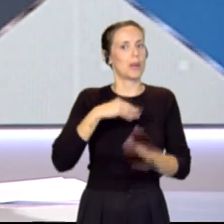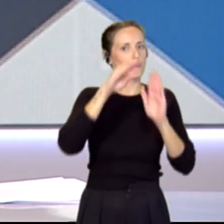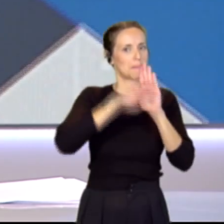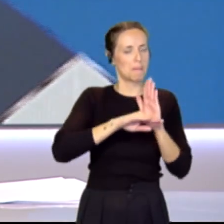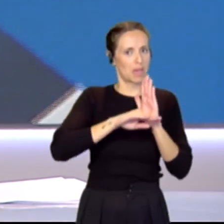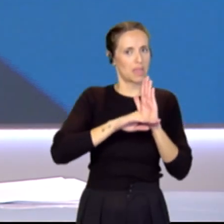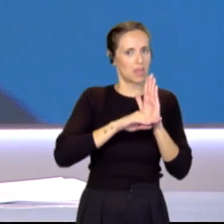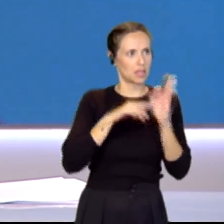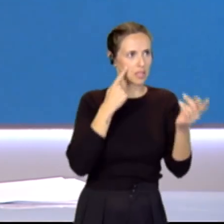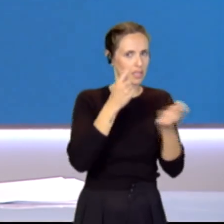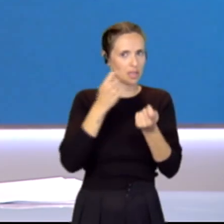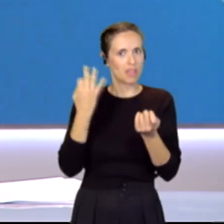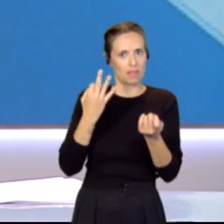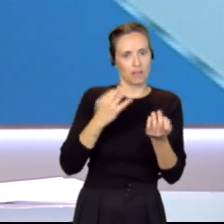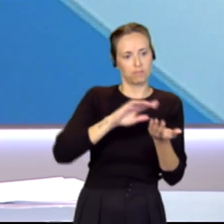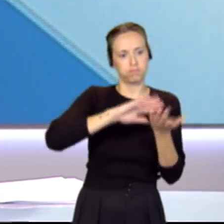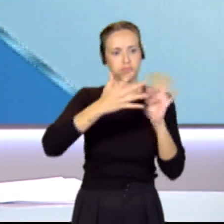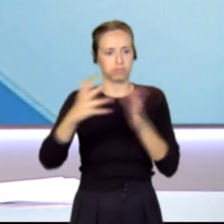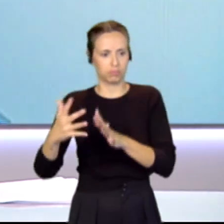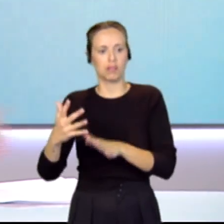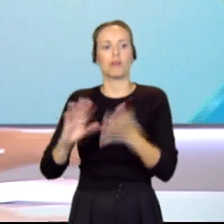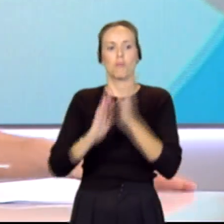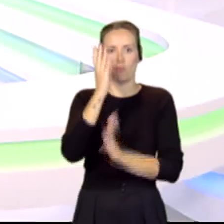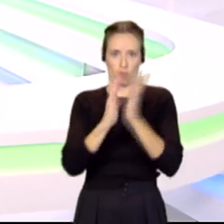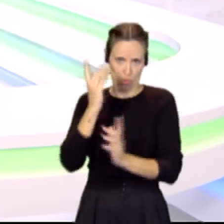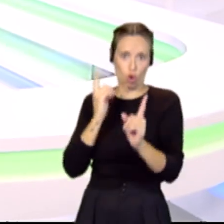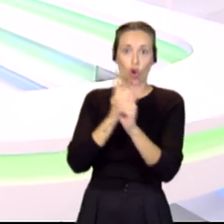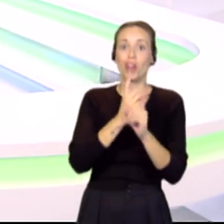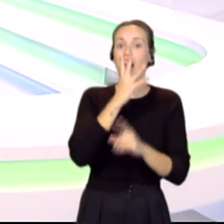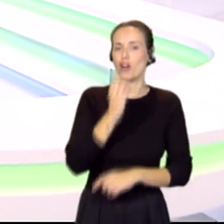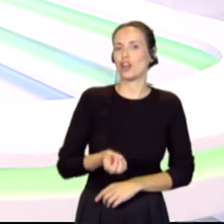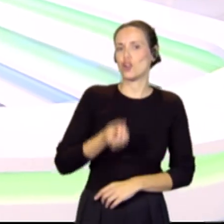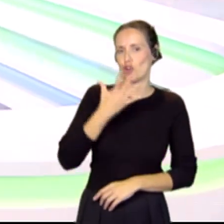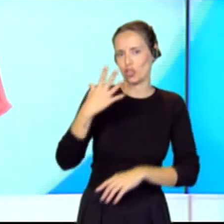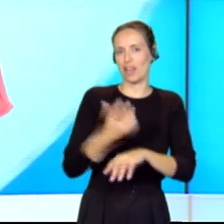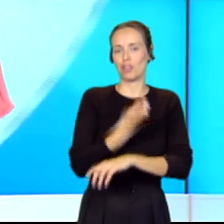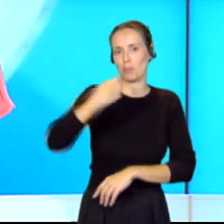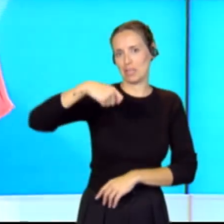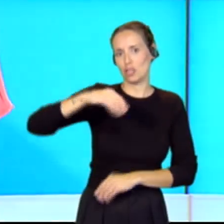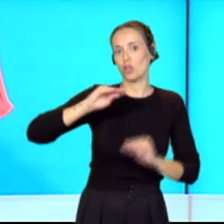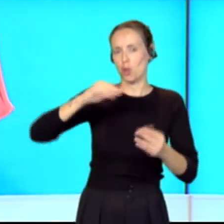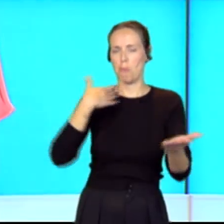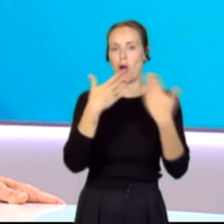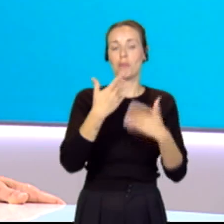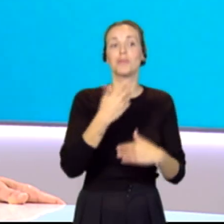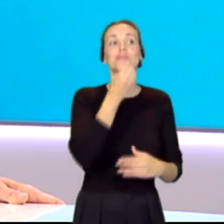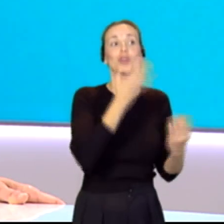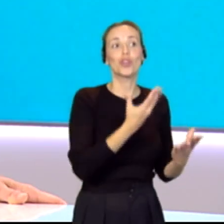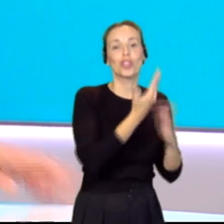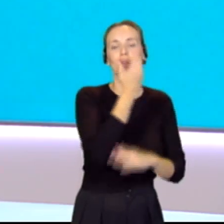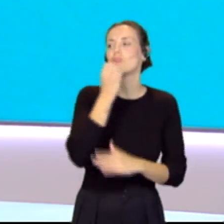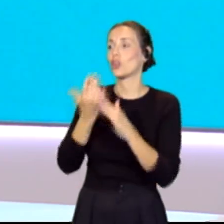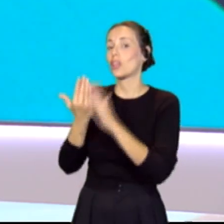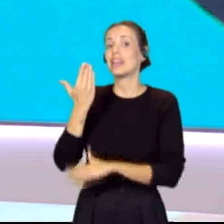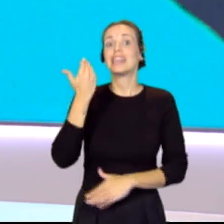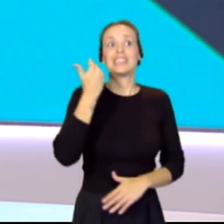detallar todas estas medidas con Rosa Dávila, que es la presidenta del Cabildo de Tenerife. Señora Dávila, ¿qué tal? Muy buenos días. ¿Qué tal? Buenos días. Bueno, Canarias, Tenerife ha entrado en una